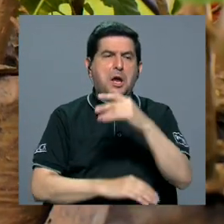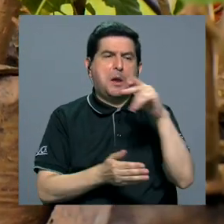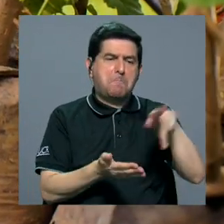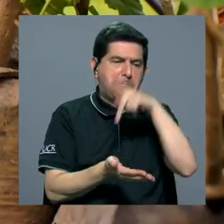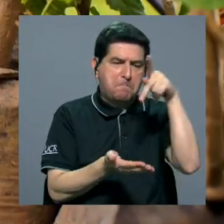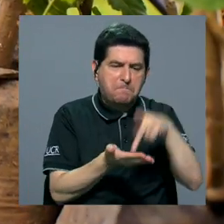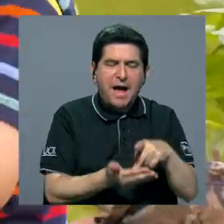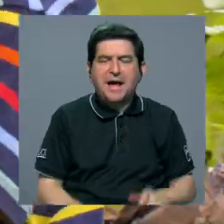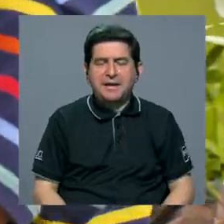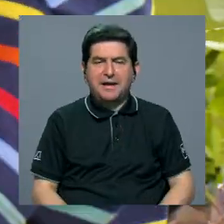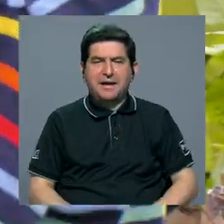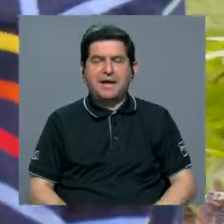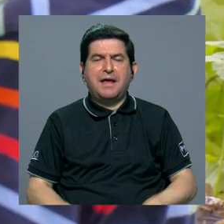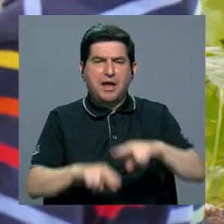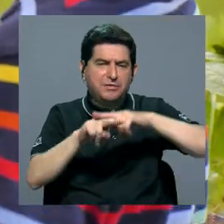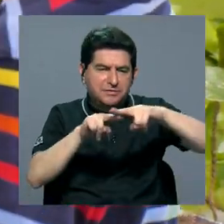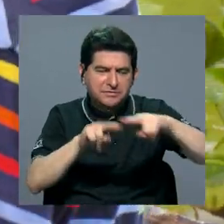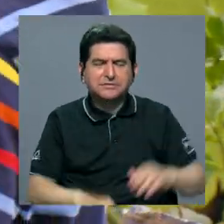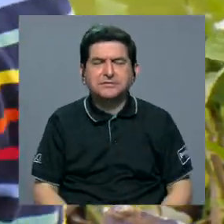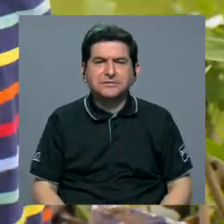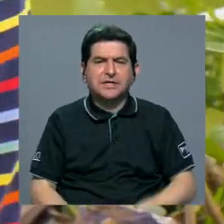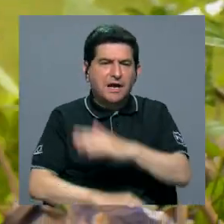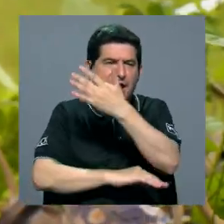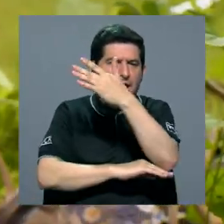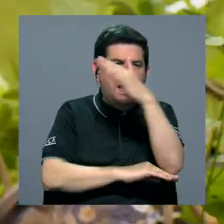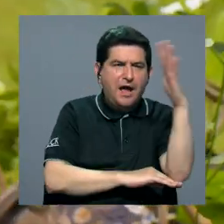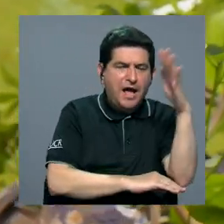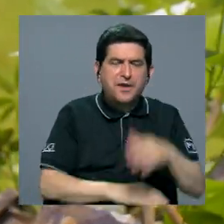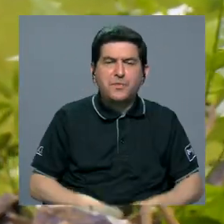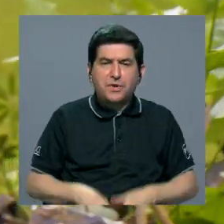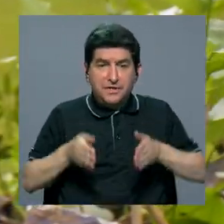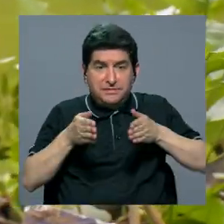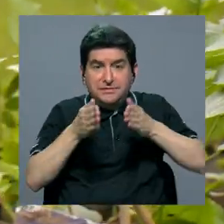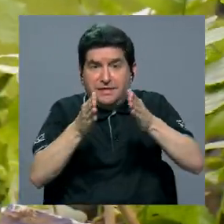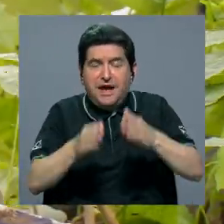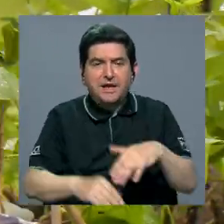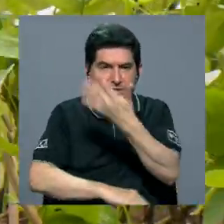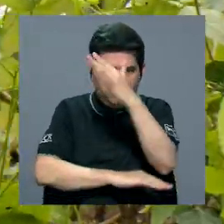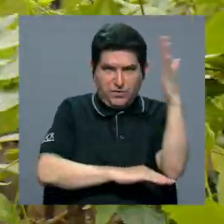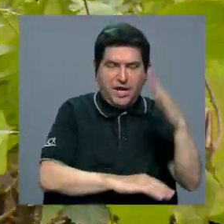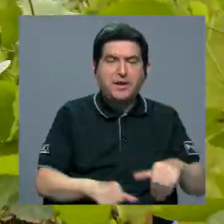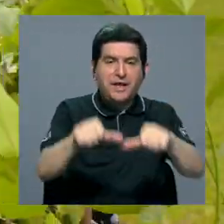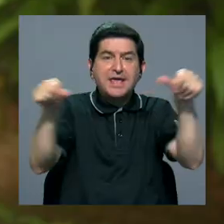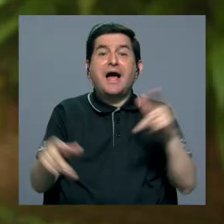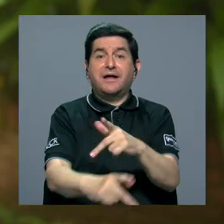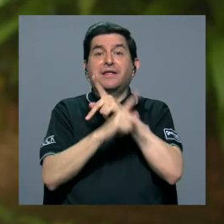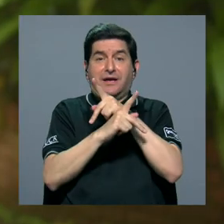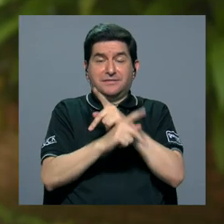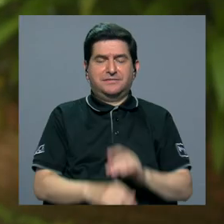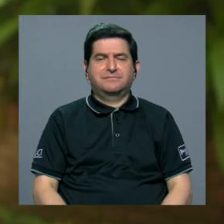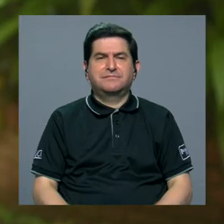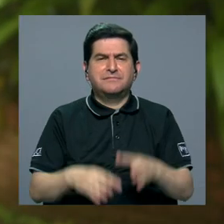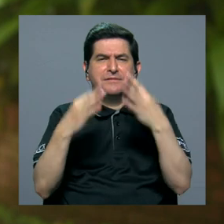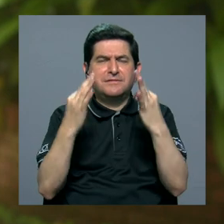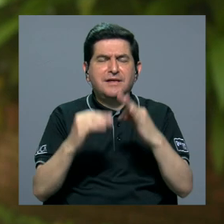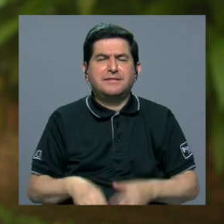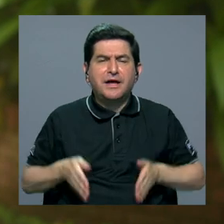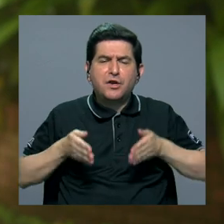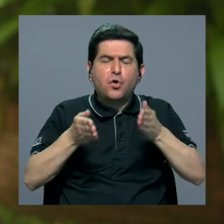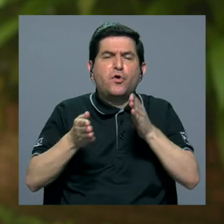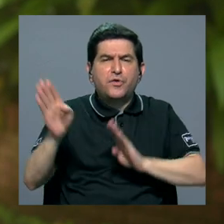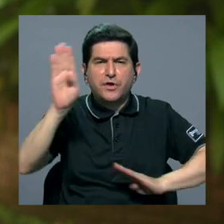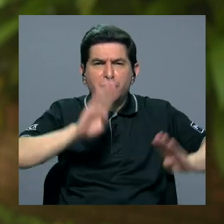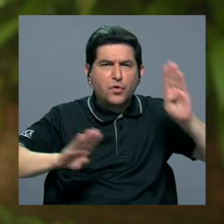parques, línea feria, calles y avenidas arborizadas, isletas y las áreas de protección. Entonces, lo que buscan los corredores